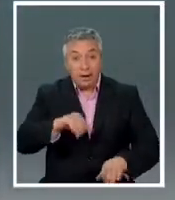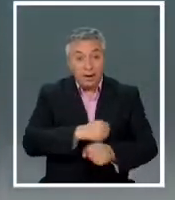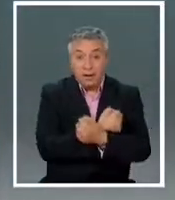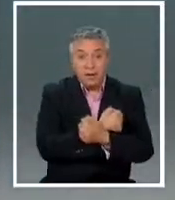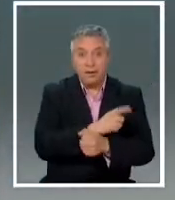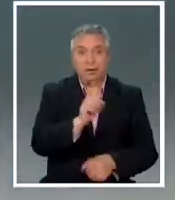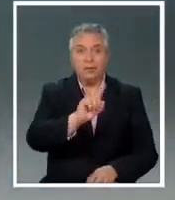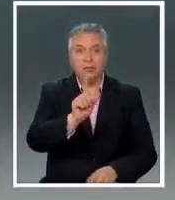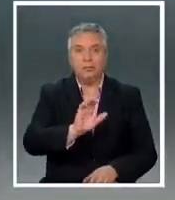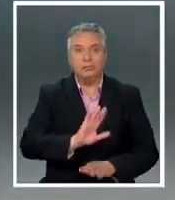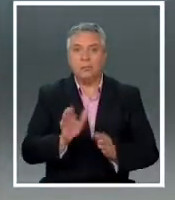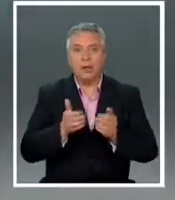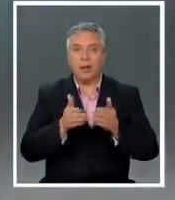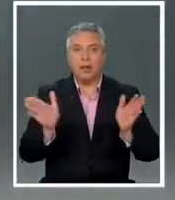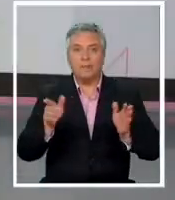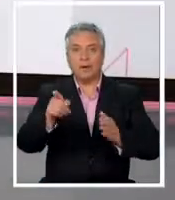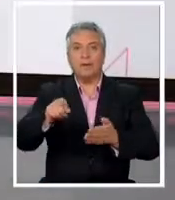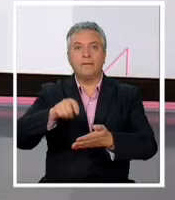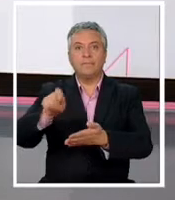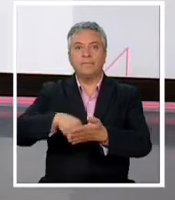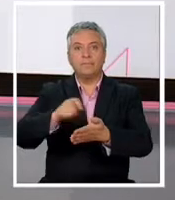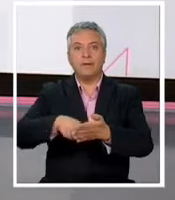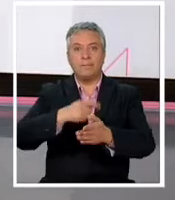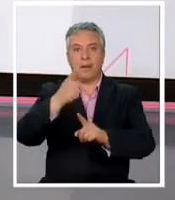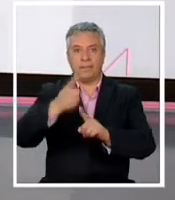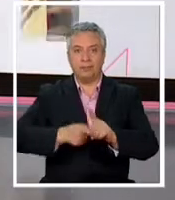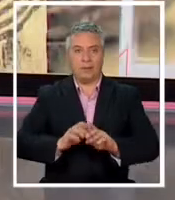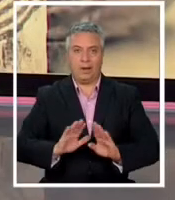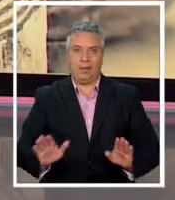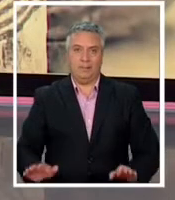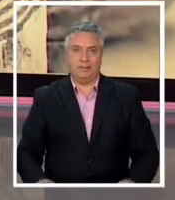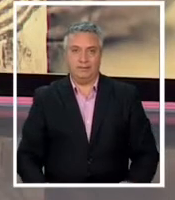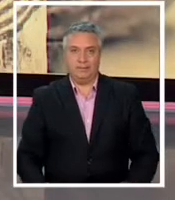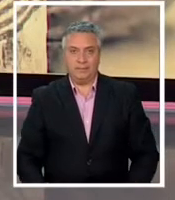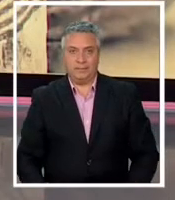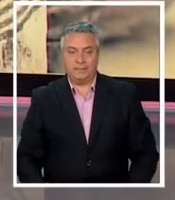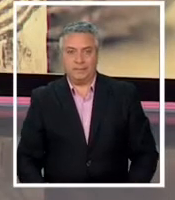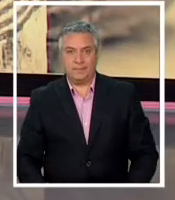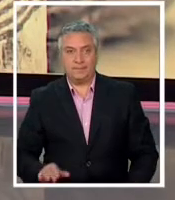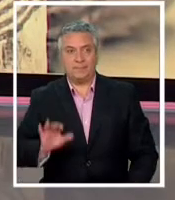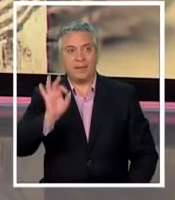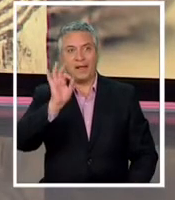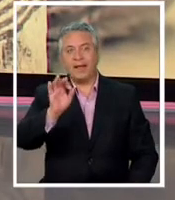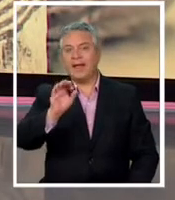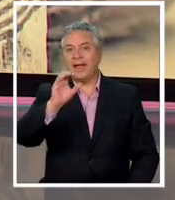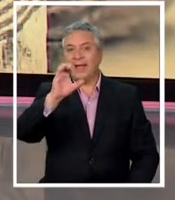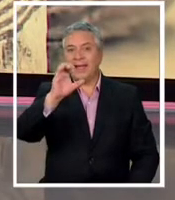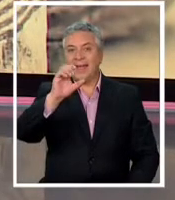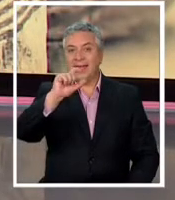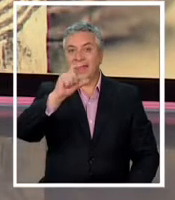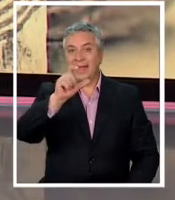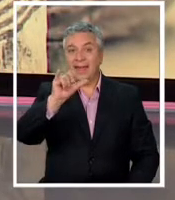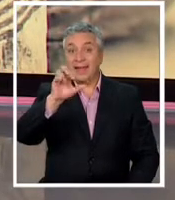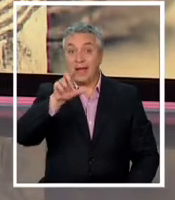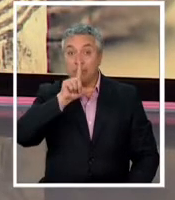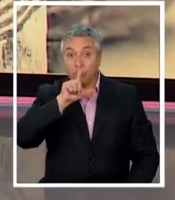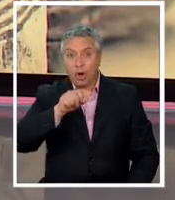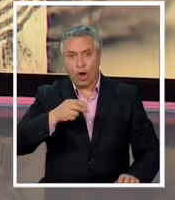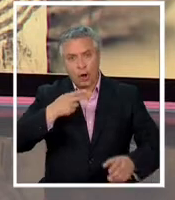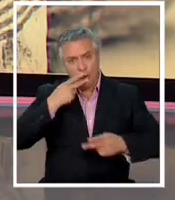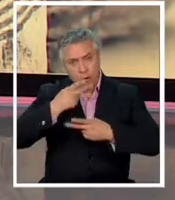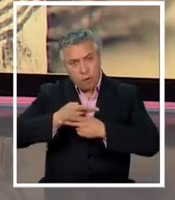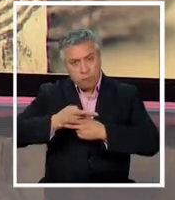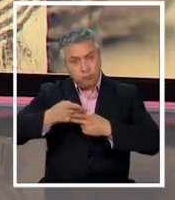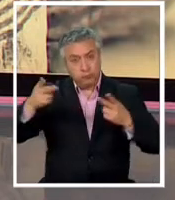atención con lo siguiente porque Egipto anunció uno de los hallazgos arqueológicos más grandes